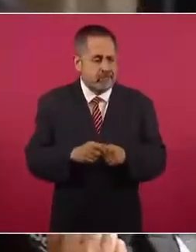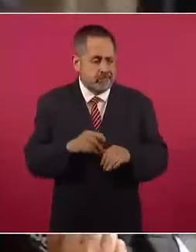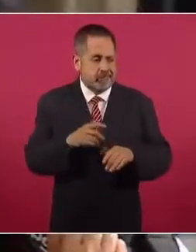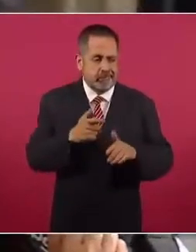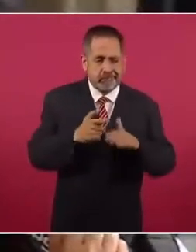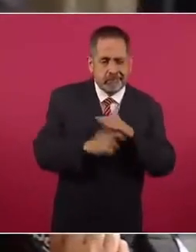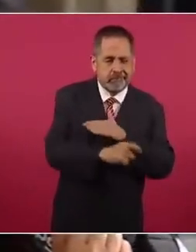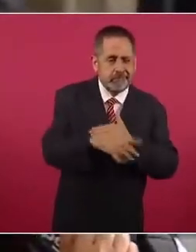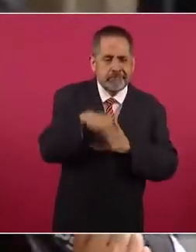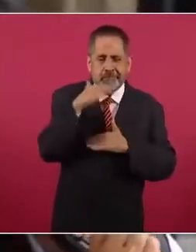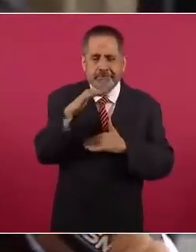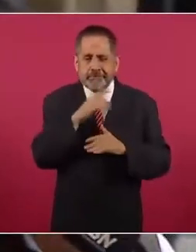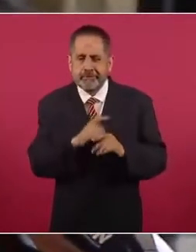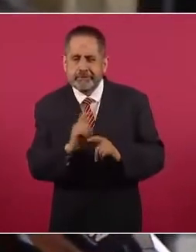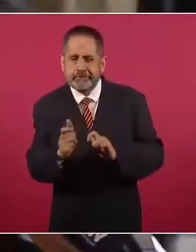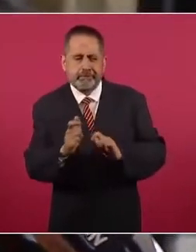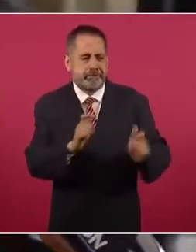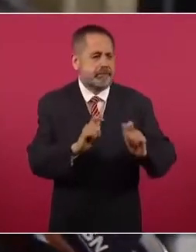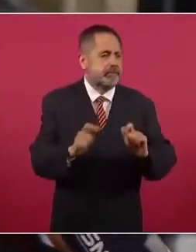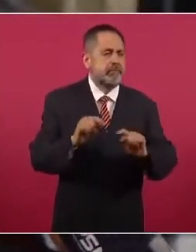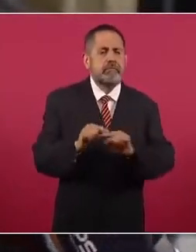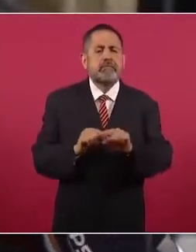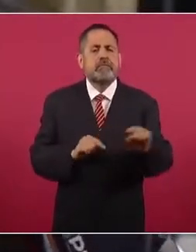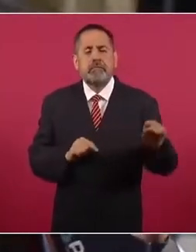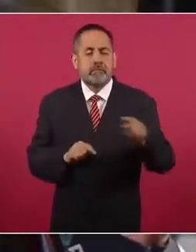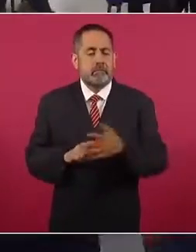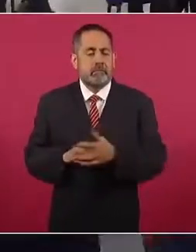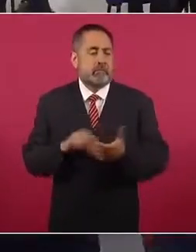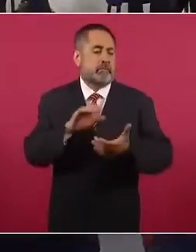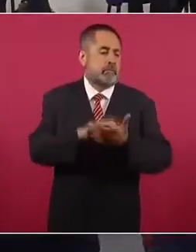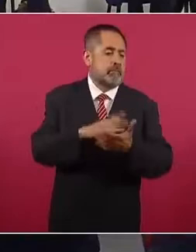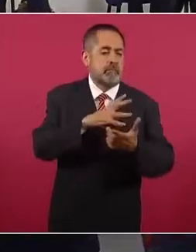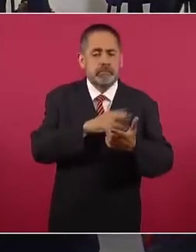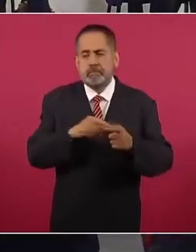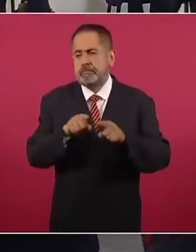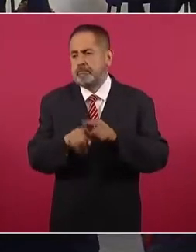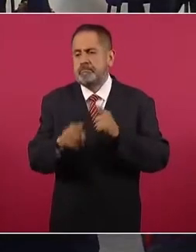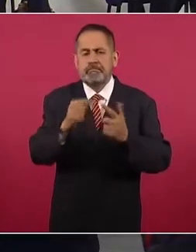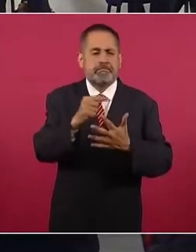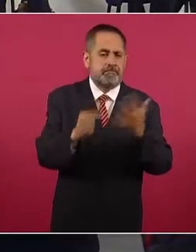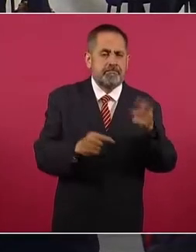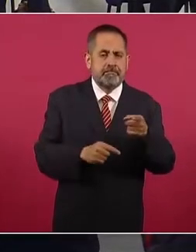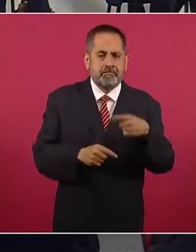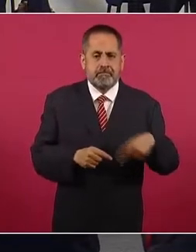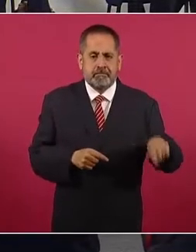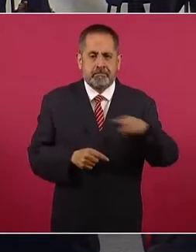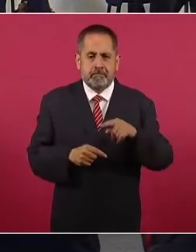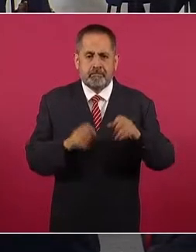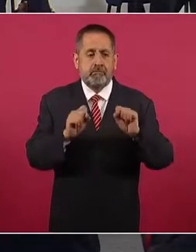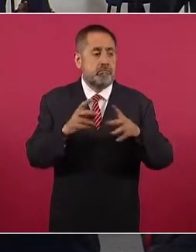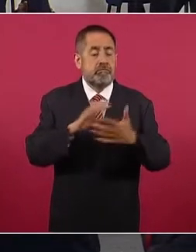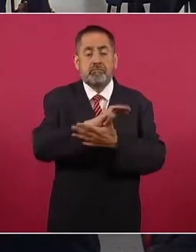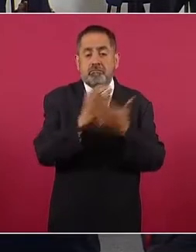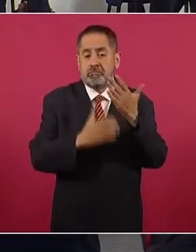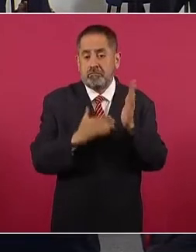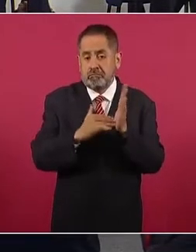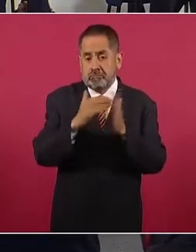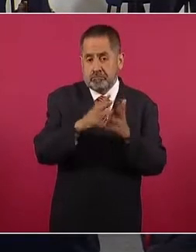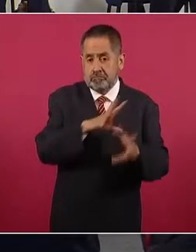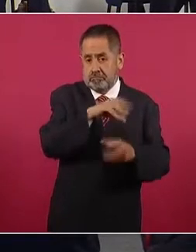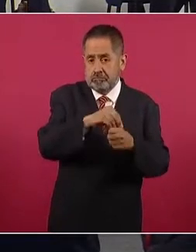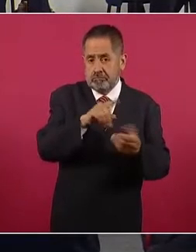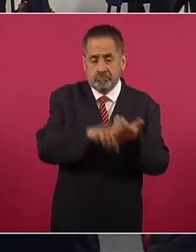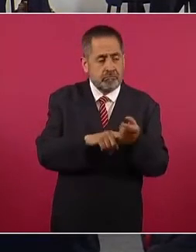pues toda la red que se cumplió, el esposo, hijo, hermanos también incluidos o en contratos millonarios o dentro